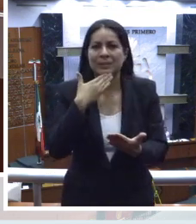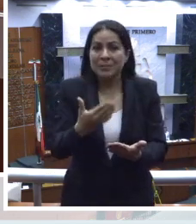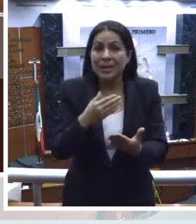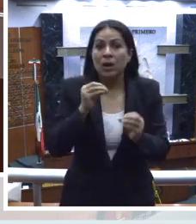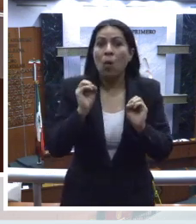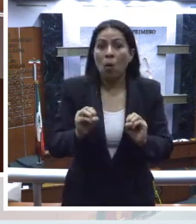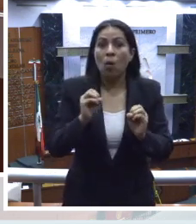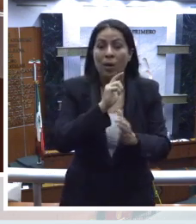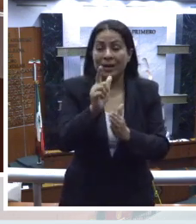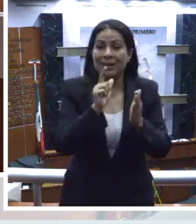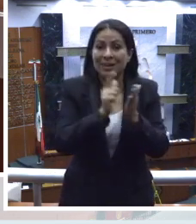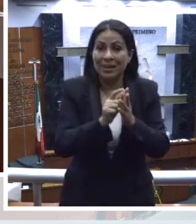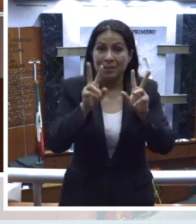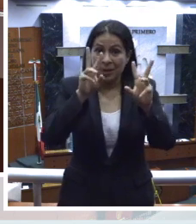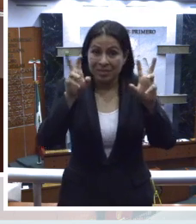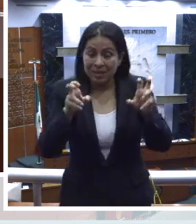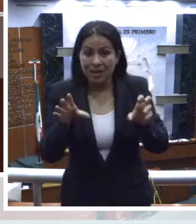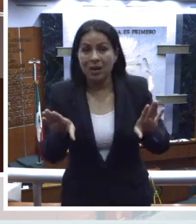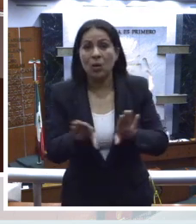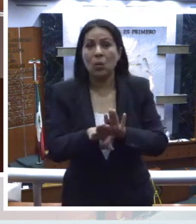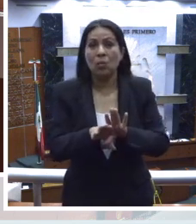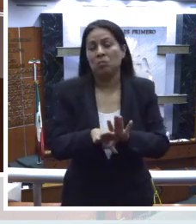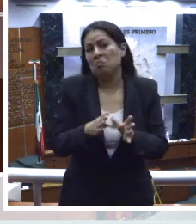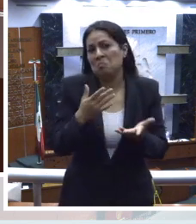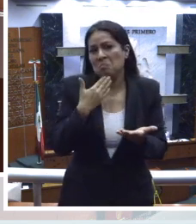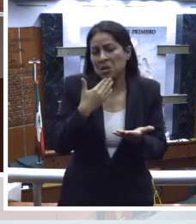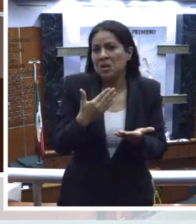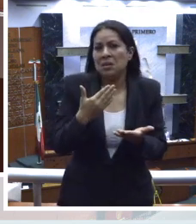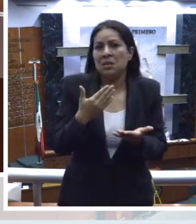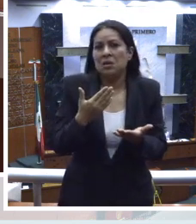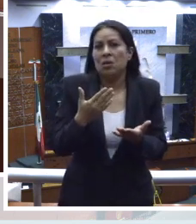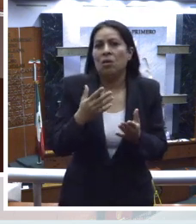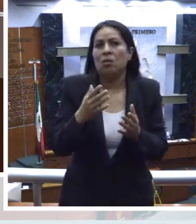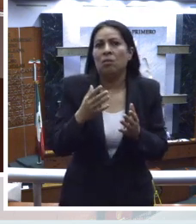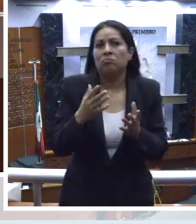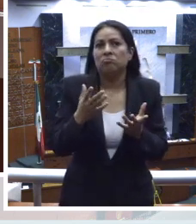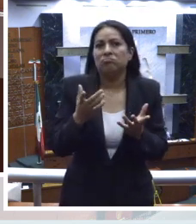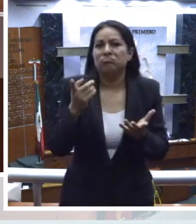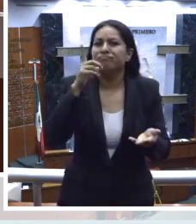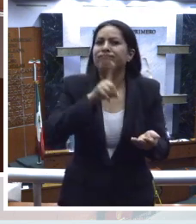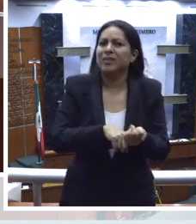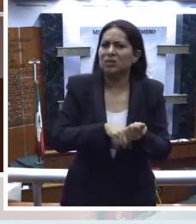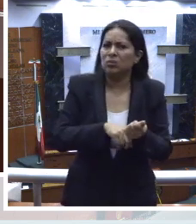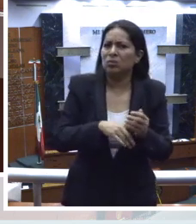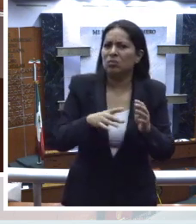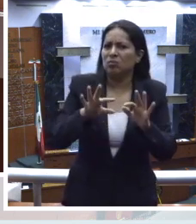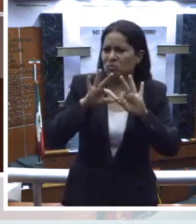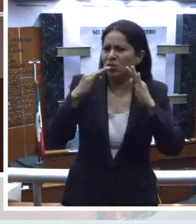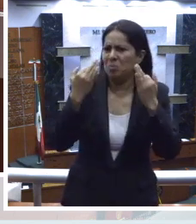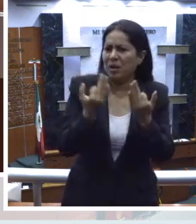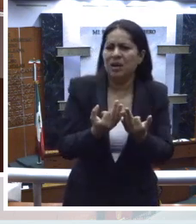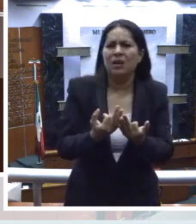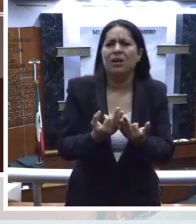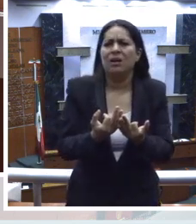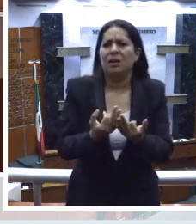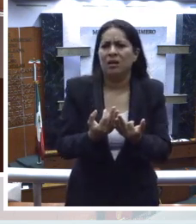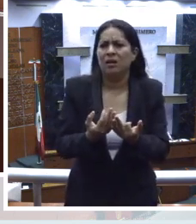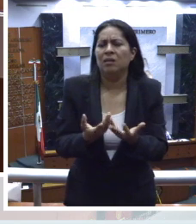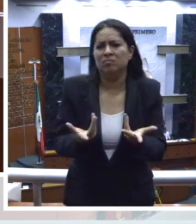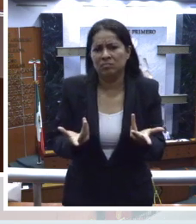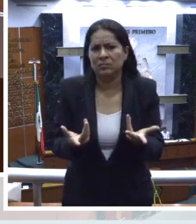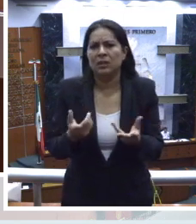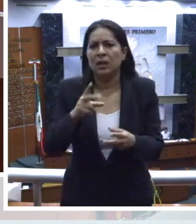ley material o sustantiva y estructural. La primera se relaciona con la no